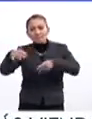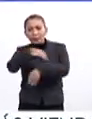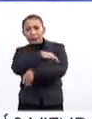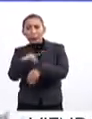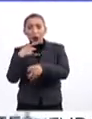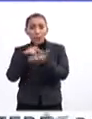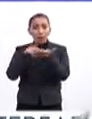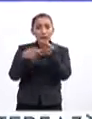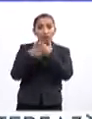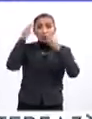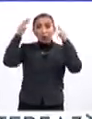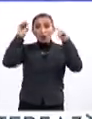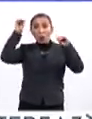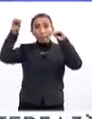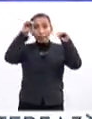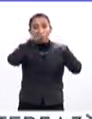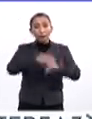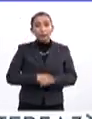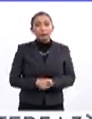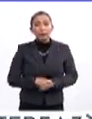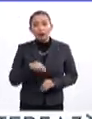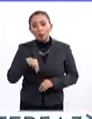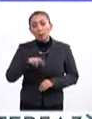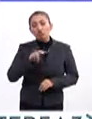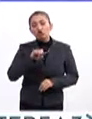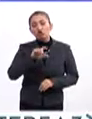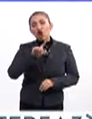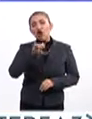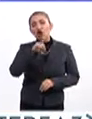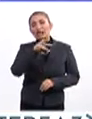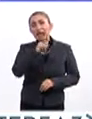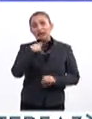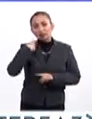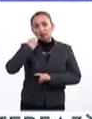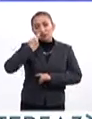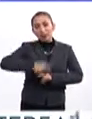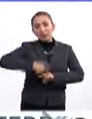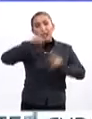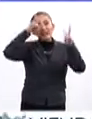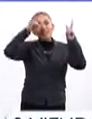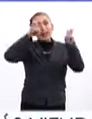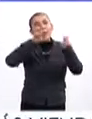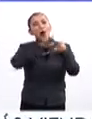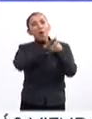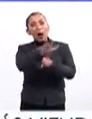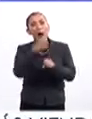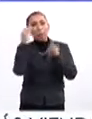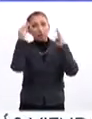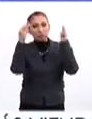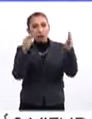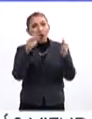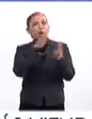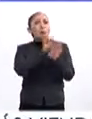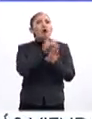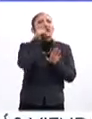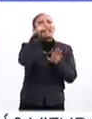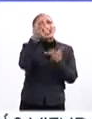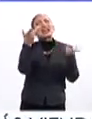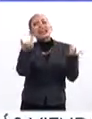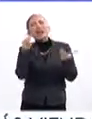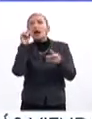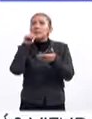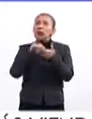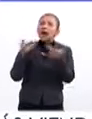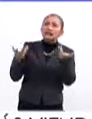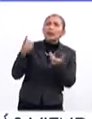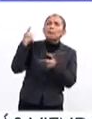diseño de proyectos museísticos. Museología es la que rige el contenido de un museo, es decir, por qué va a ser, por